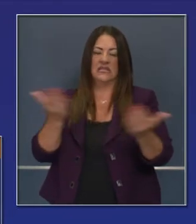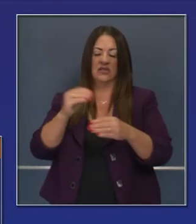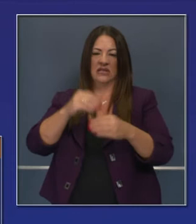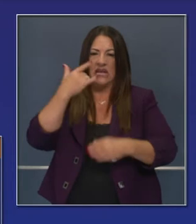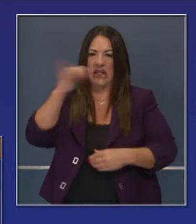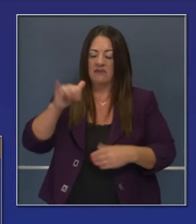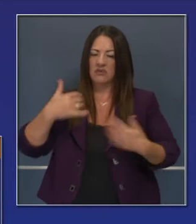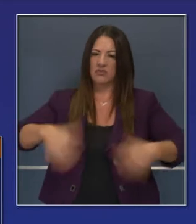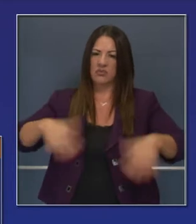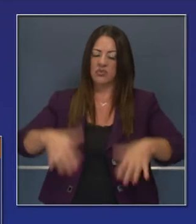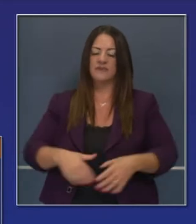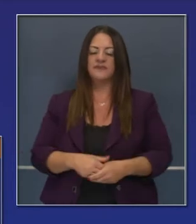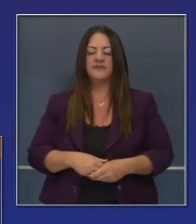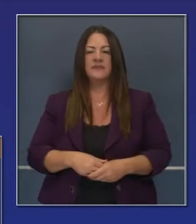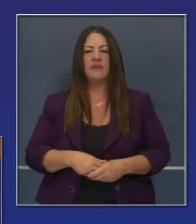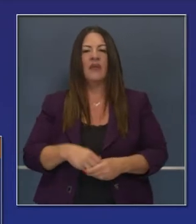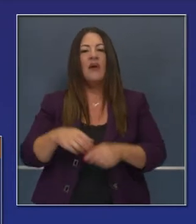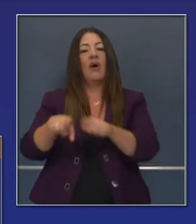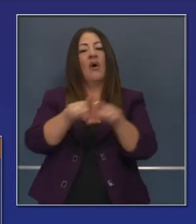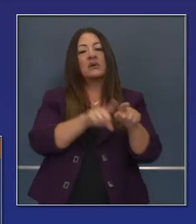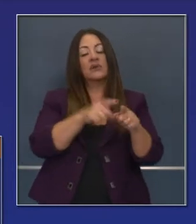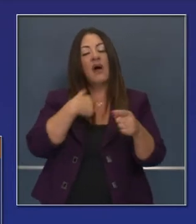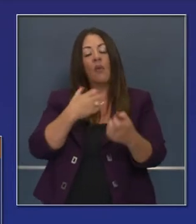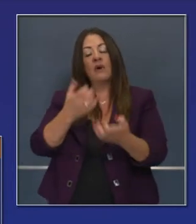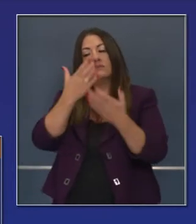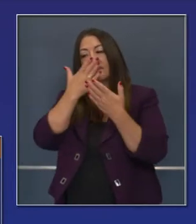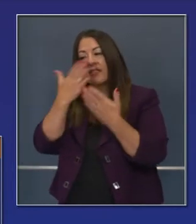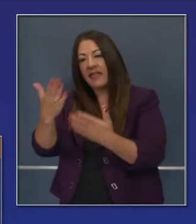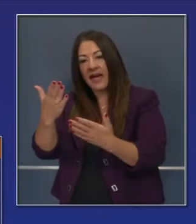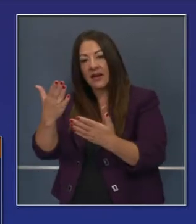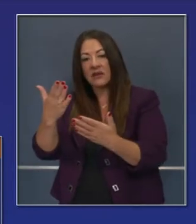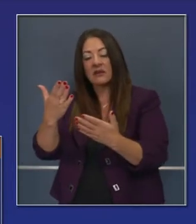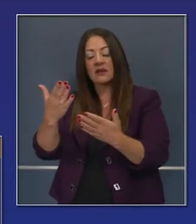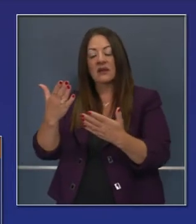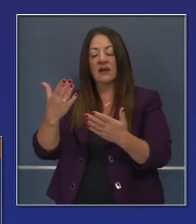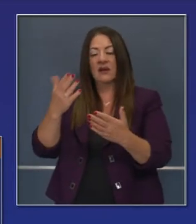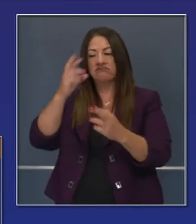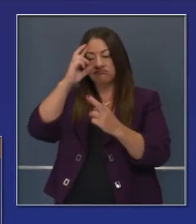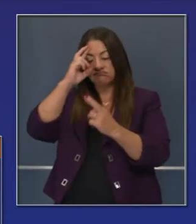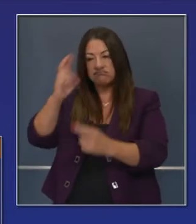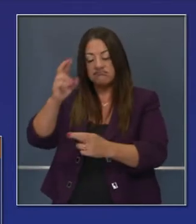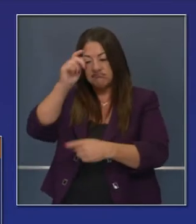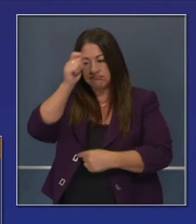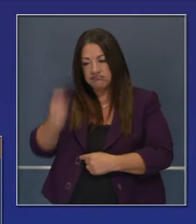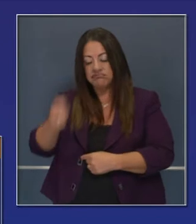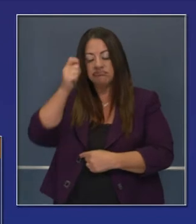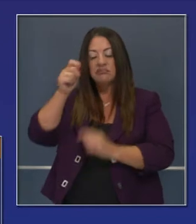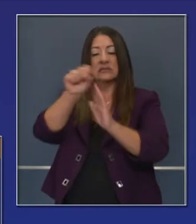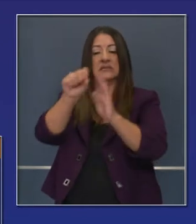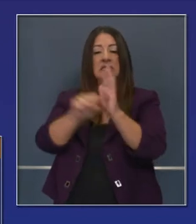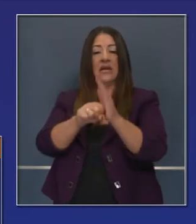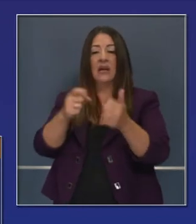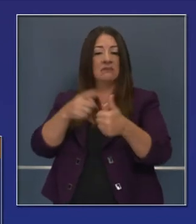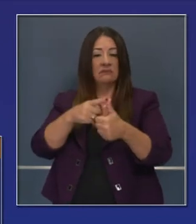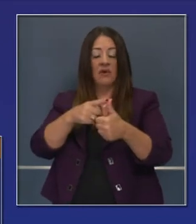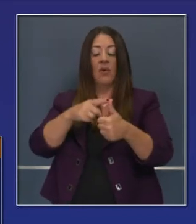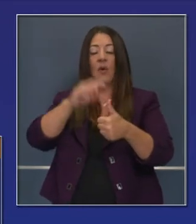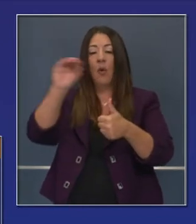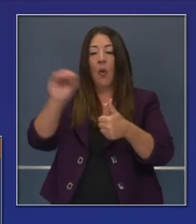en nuestro estado. Hablando de extraordinario, quiero aplaudir el liderazgo de los estados de Oregon,